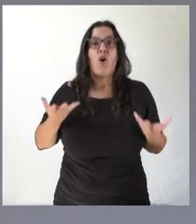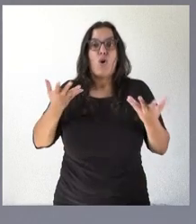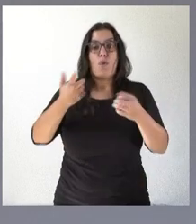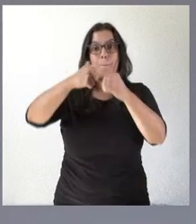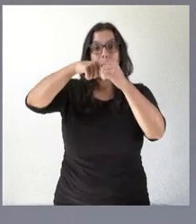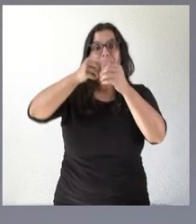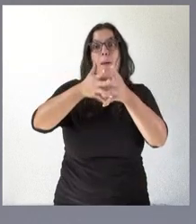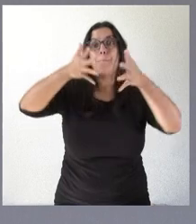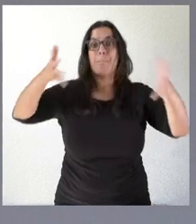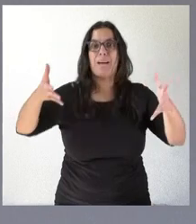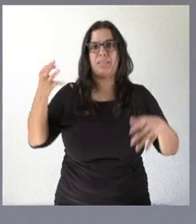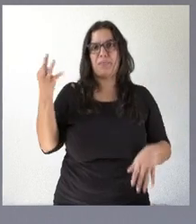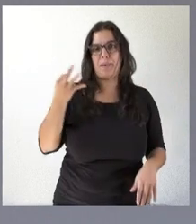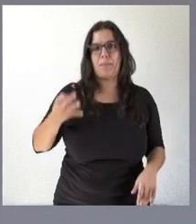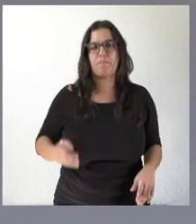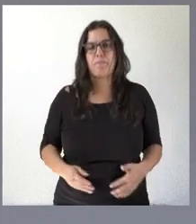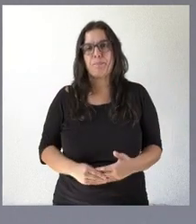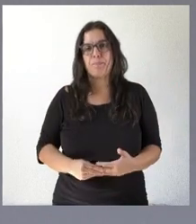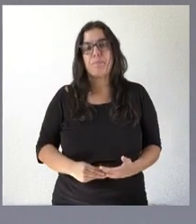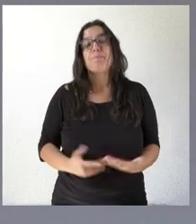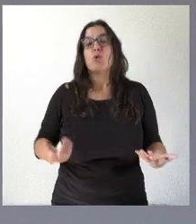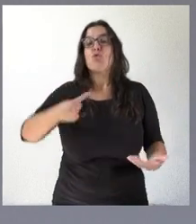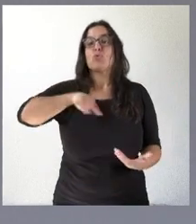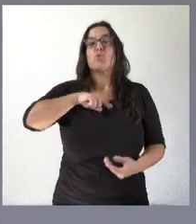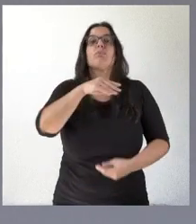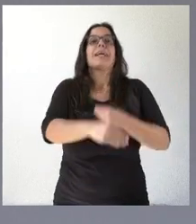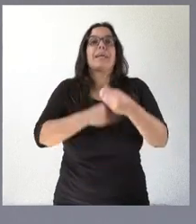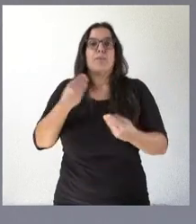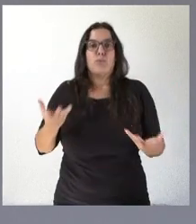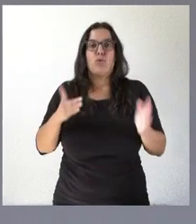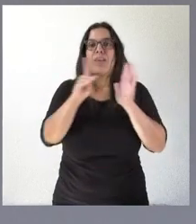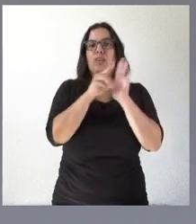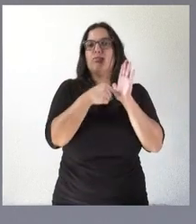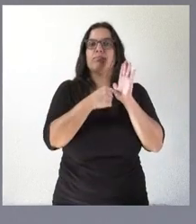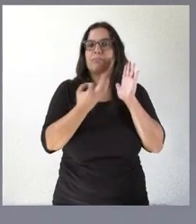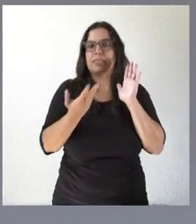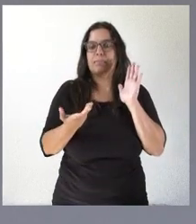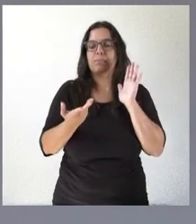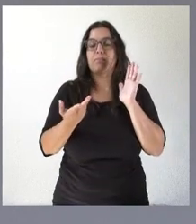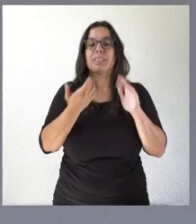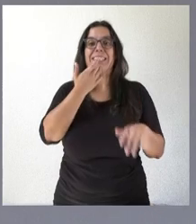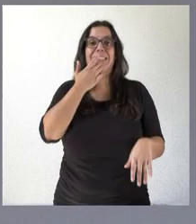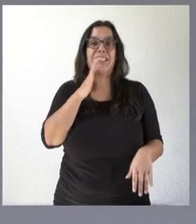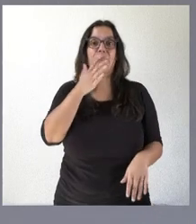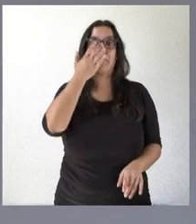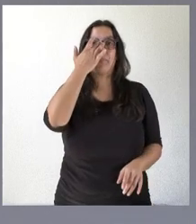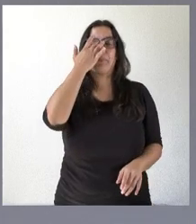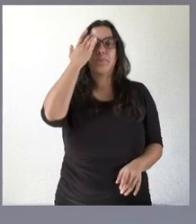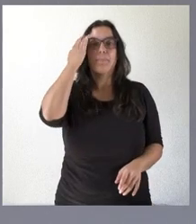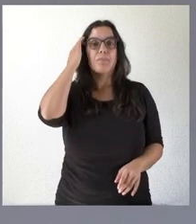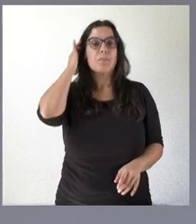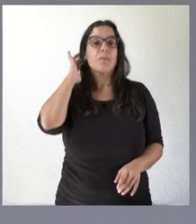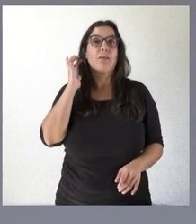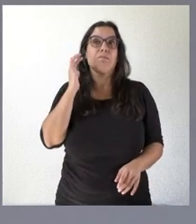empleo en este ámbito. ¿Qué hemos hecho en este decreto? Si tuviéramos la posibilidad de